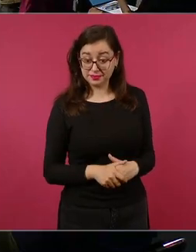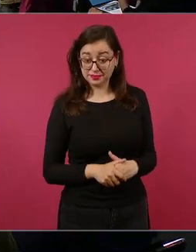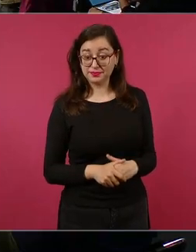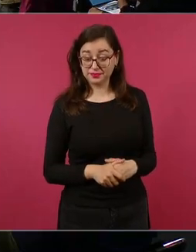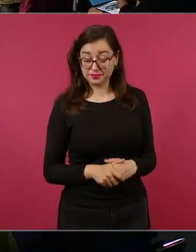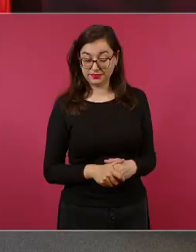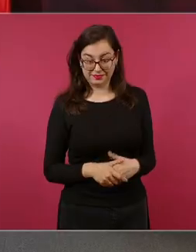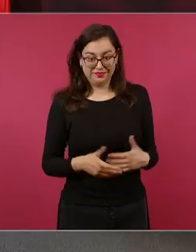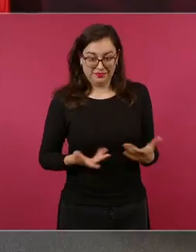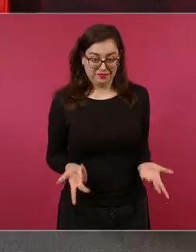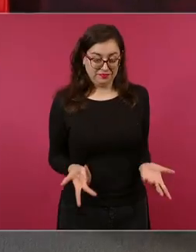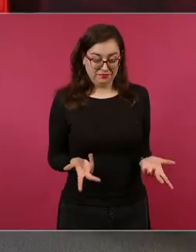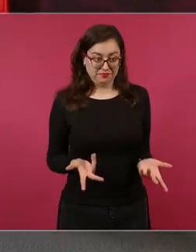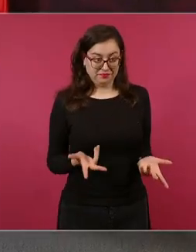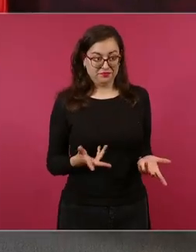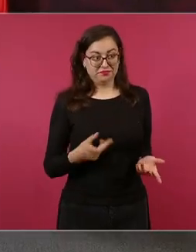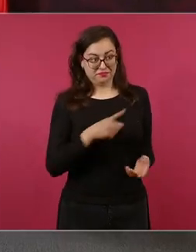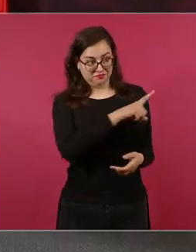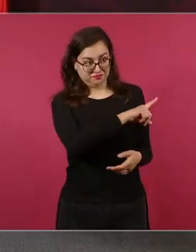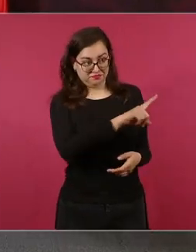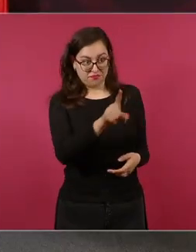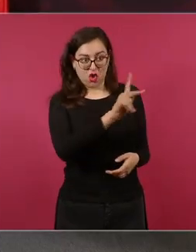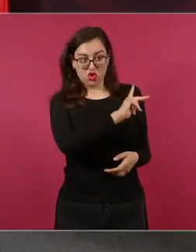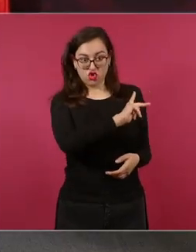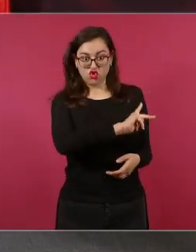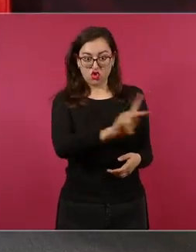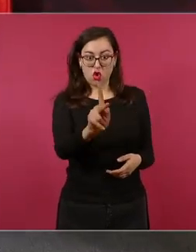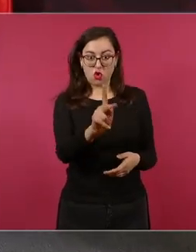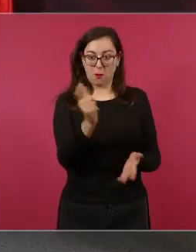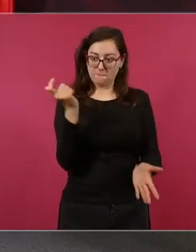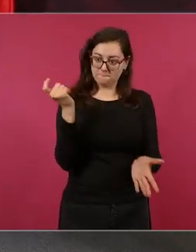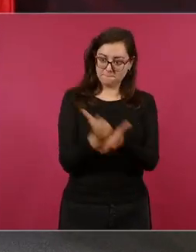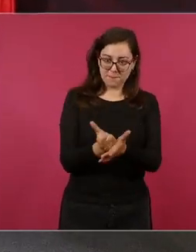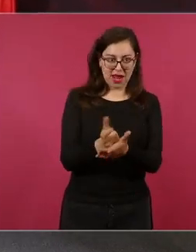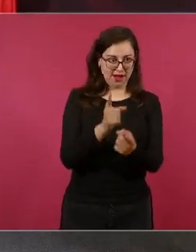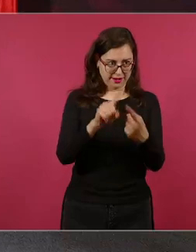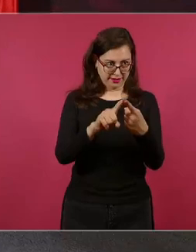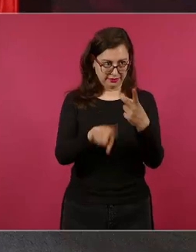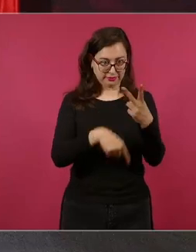pues de no permitir la corrupción y también de la austeridad